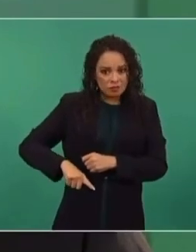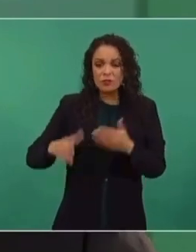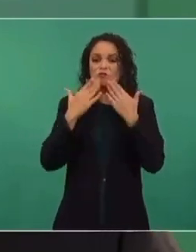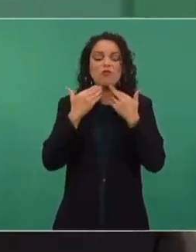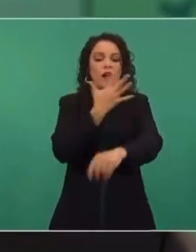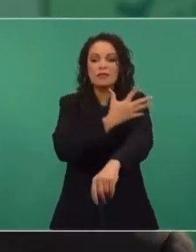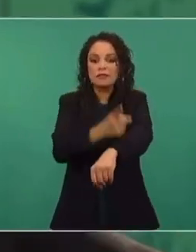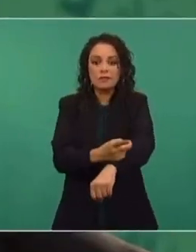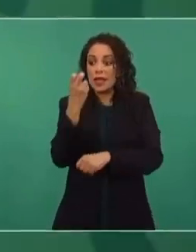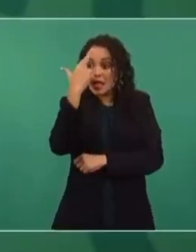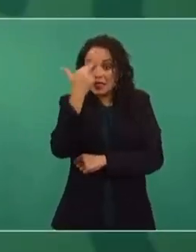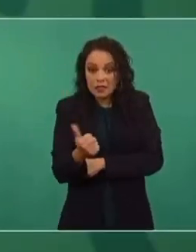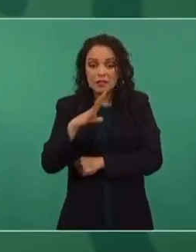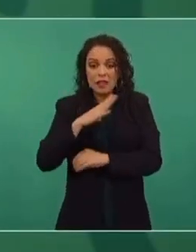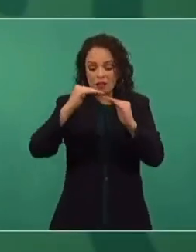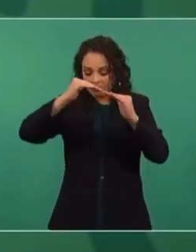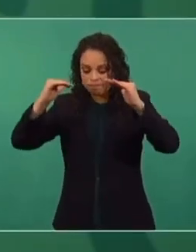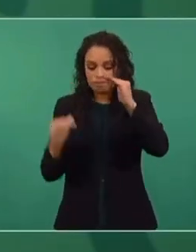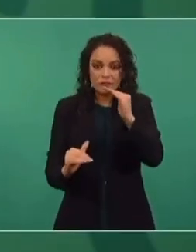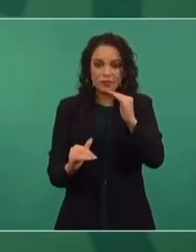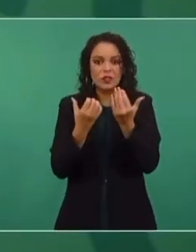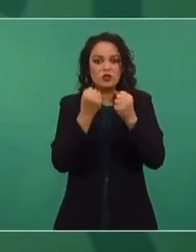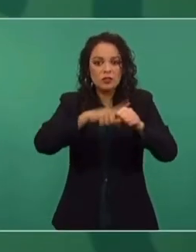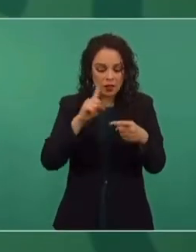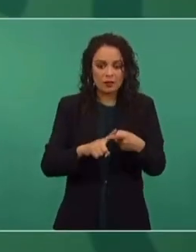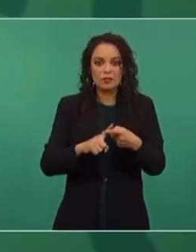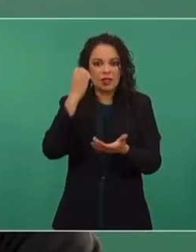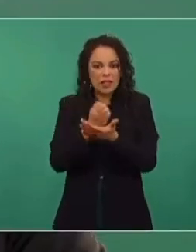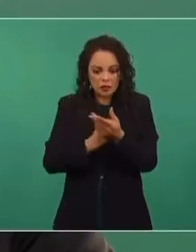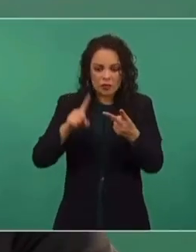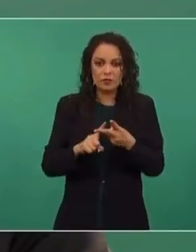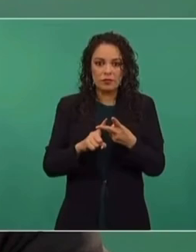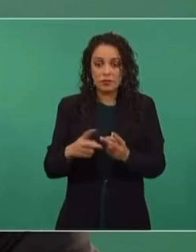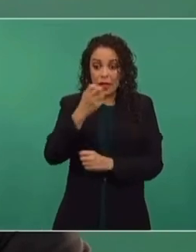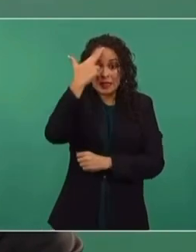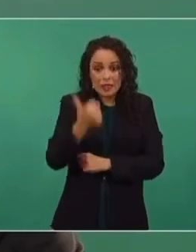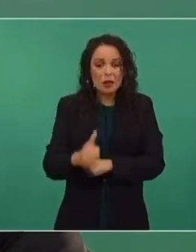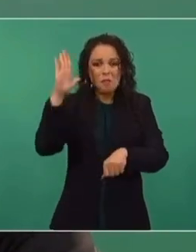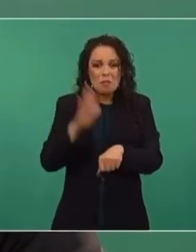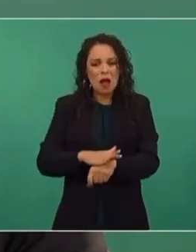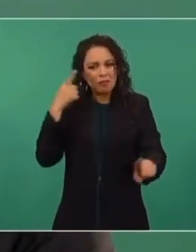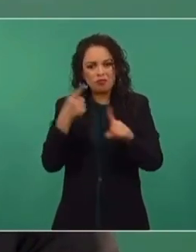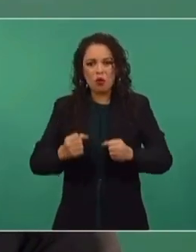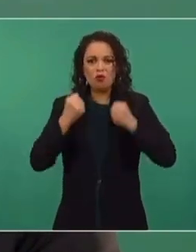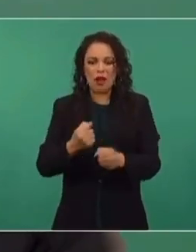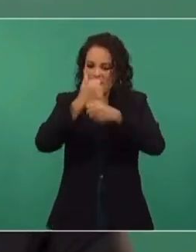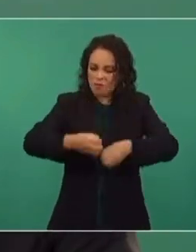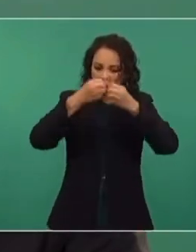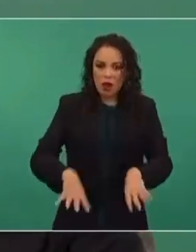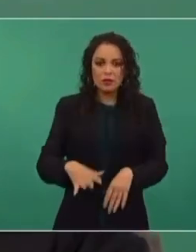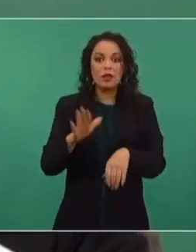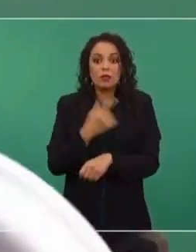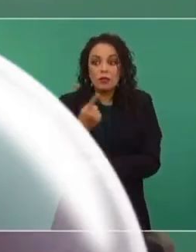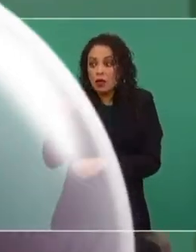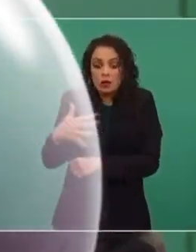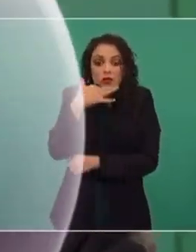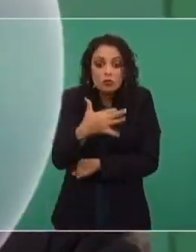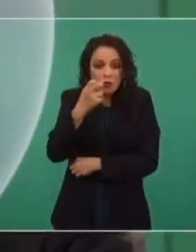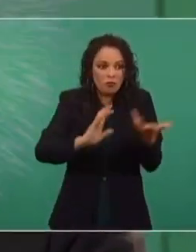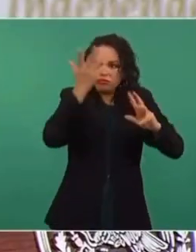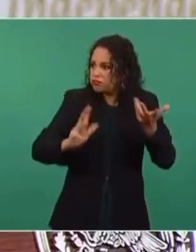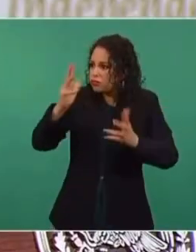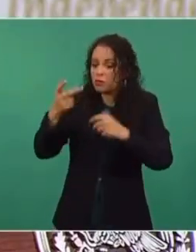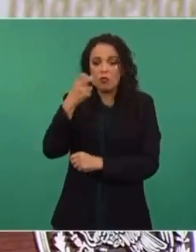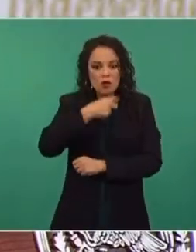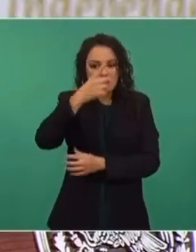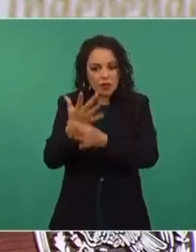de la desigualdad económica y social y es la causa principal de la violencia, la corrupción. Entonces dijimos, vamos a